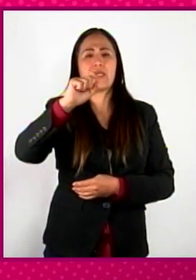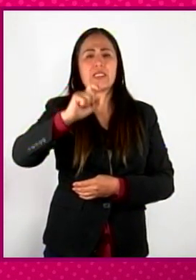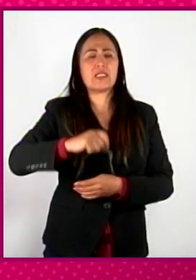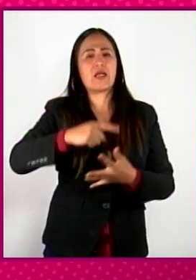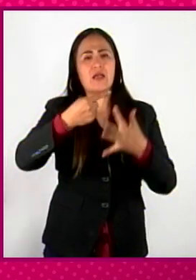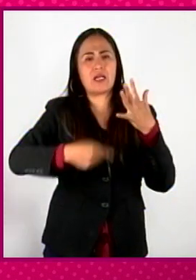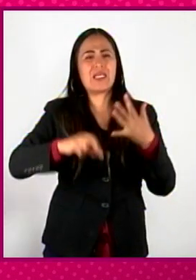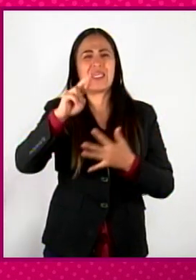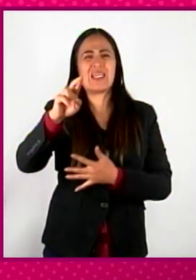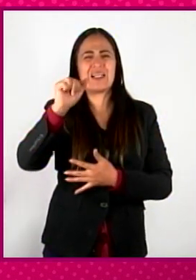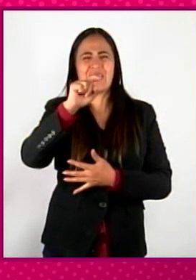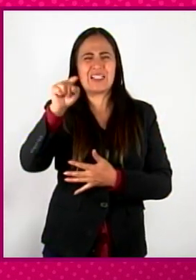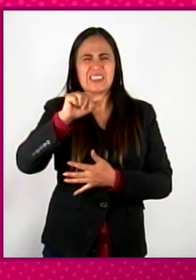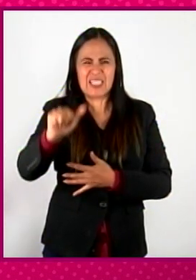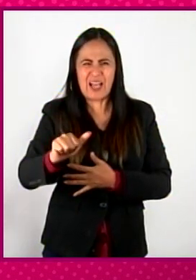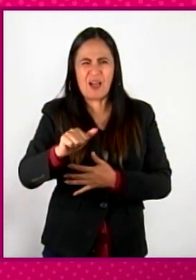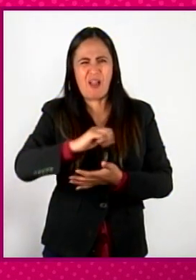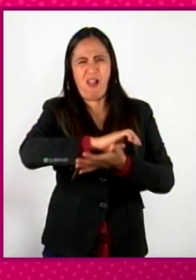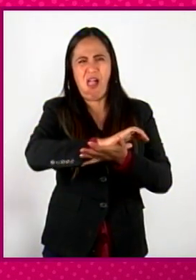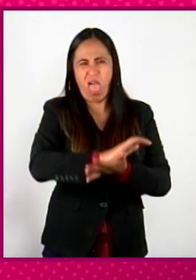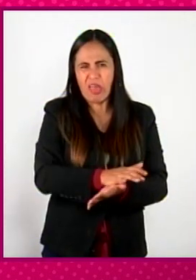un racismo